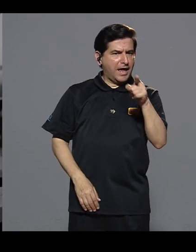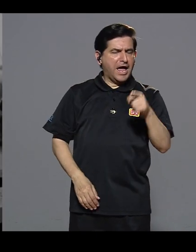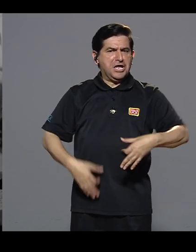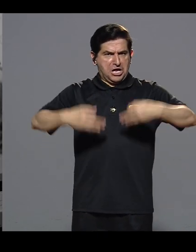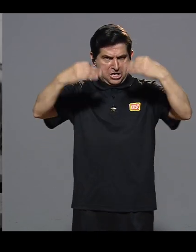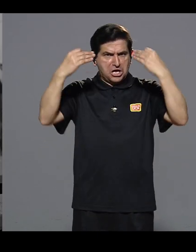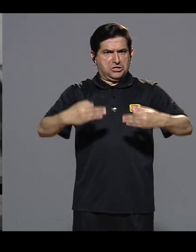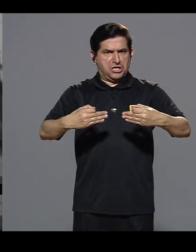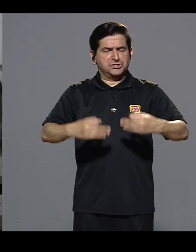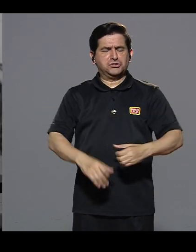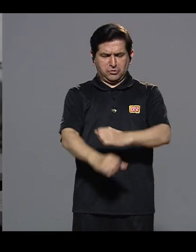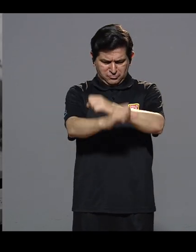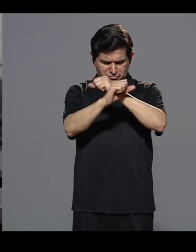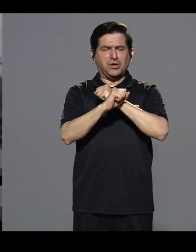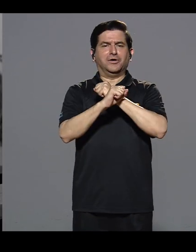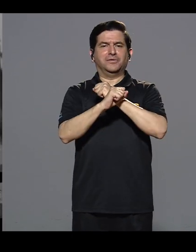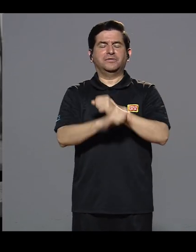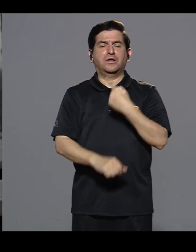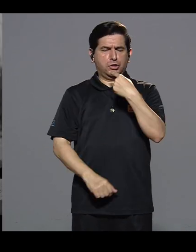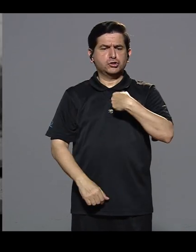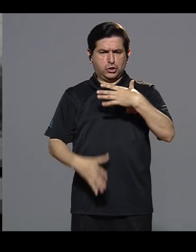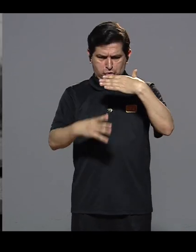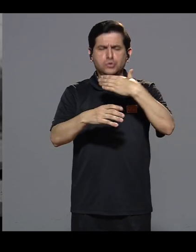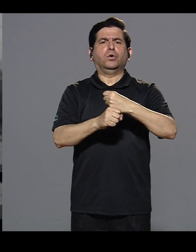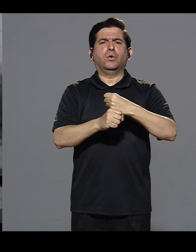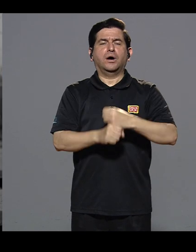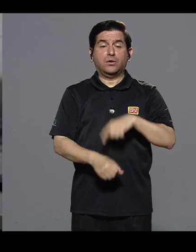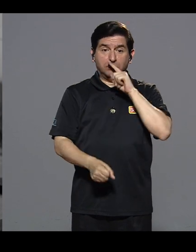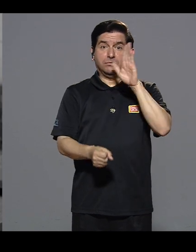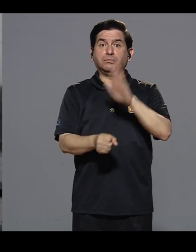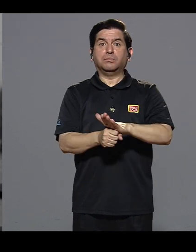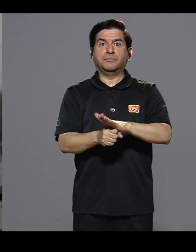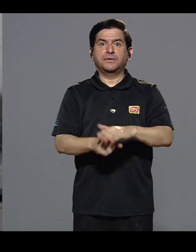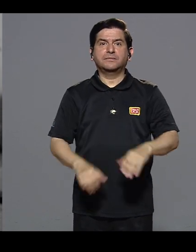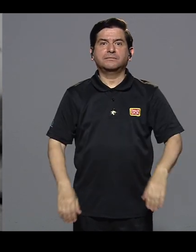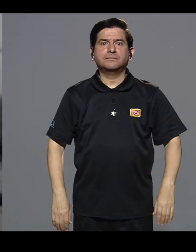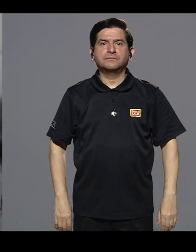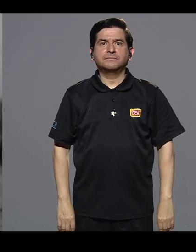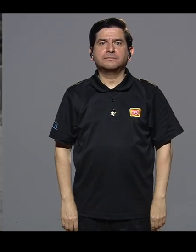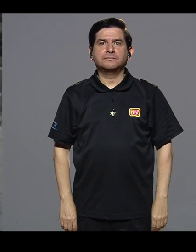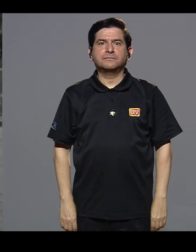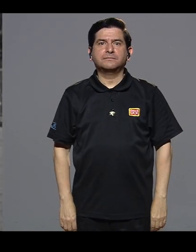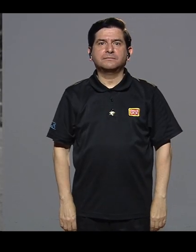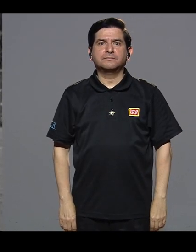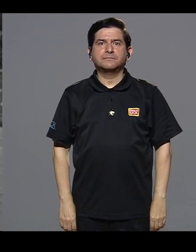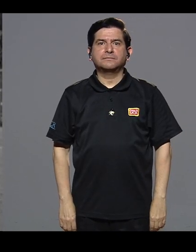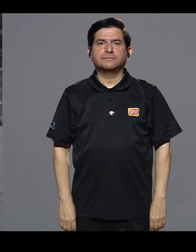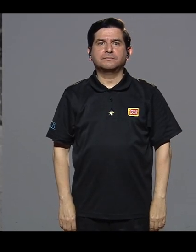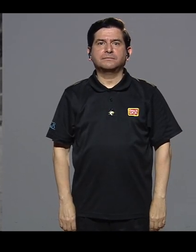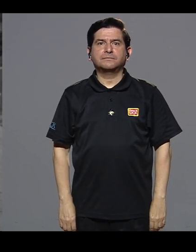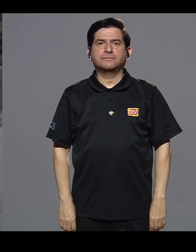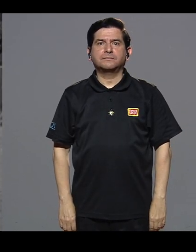Muy independiente. Ella en sus decisiones es muy segura. Ella dice, yo hago esto y eso hace.